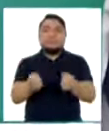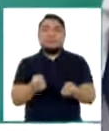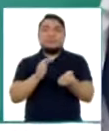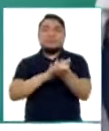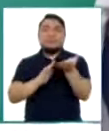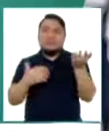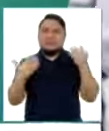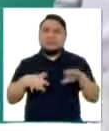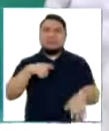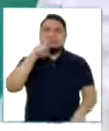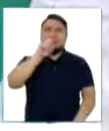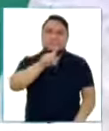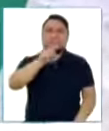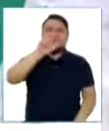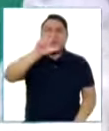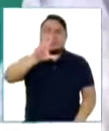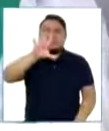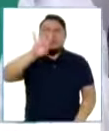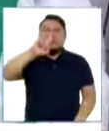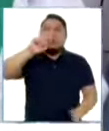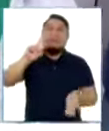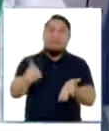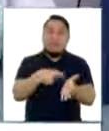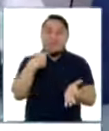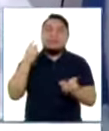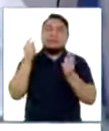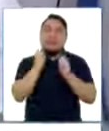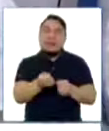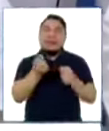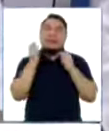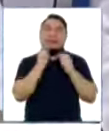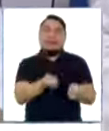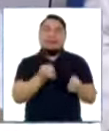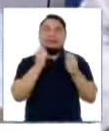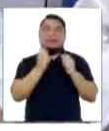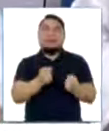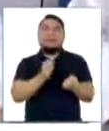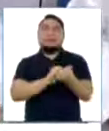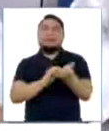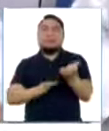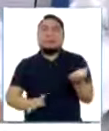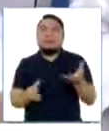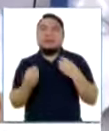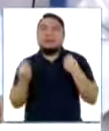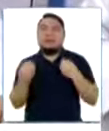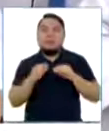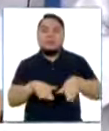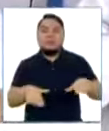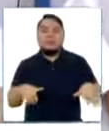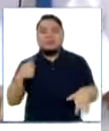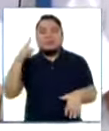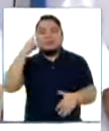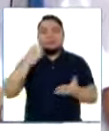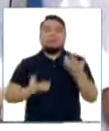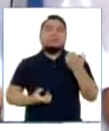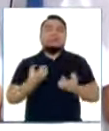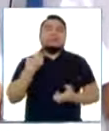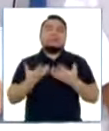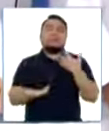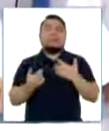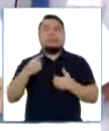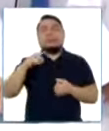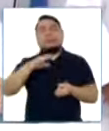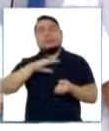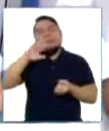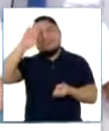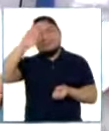138 veces precisamente para niños que tienen quemaduras, que sufren de leucemia, que es